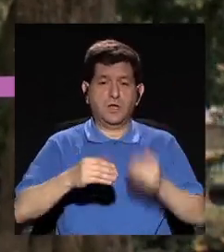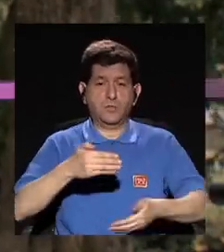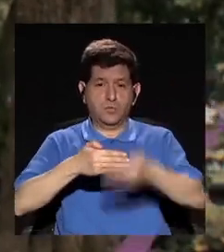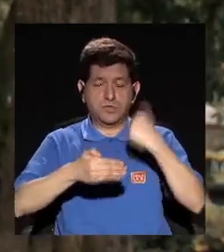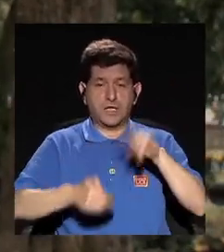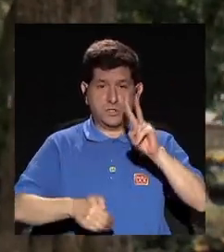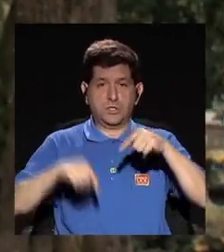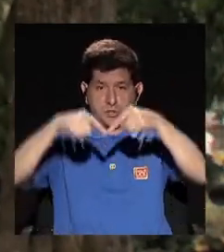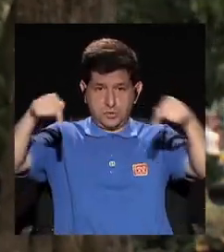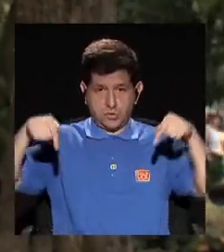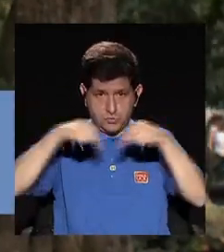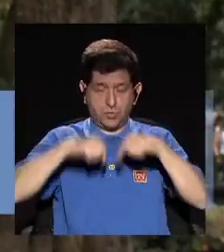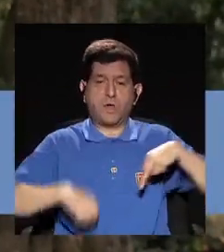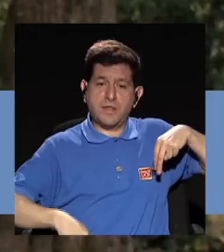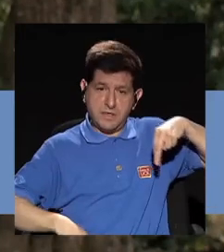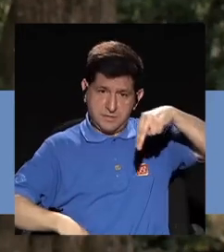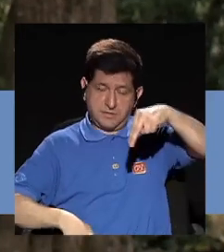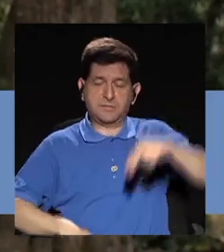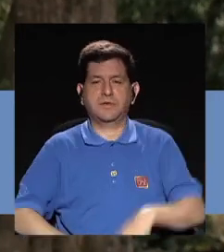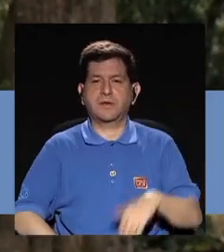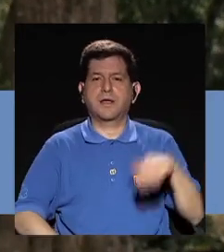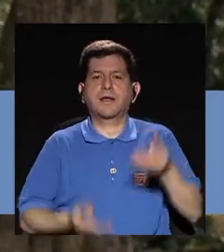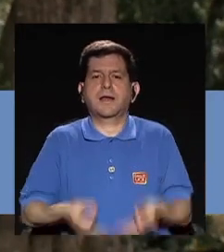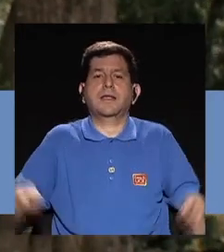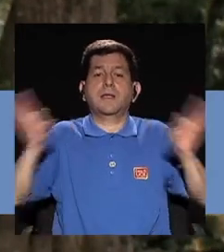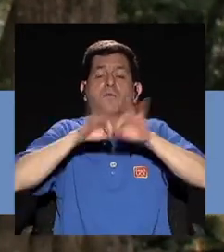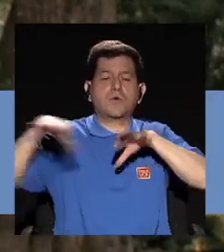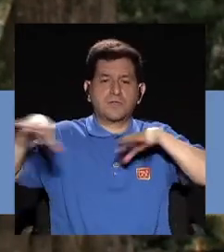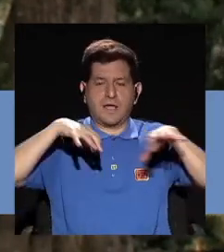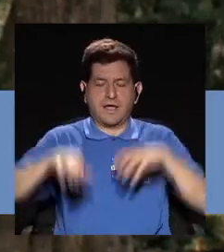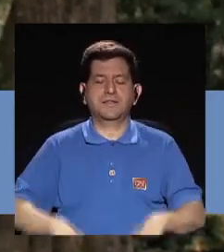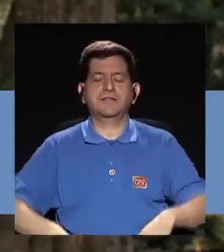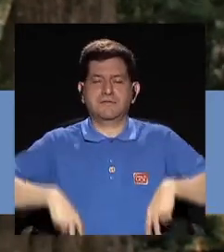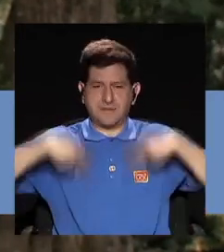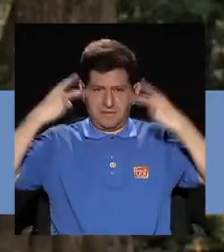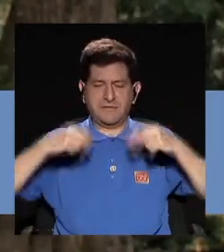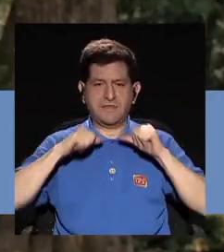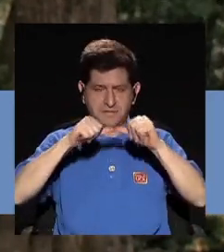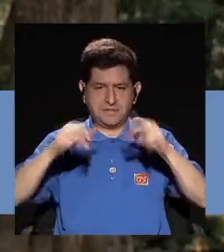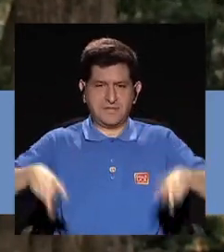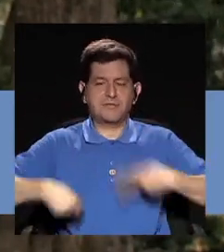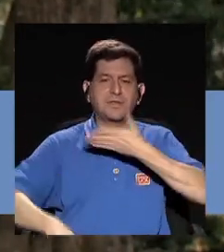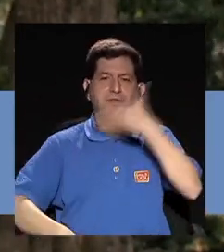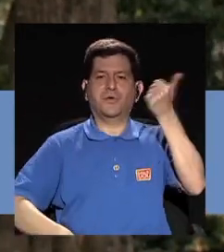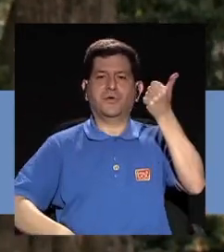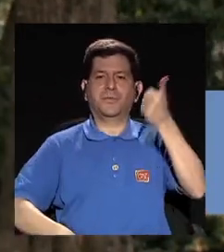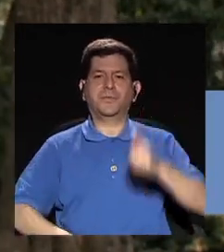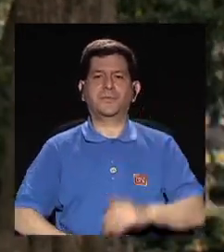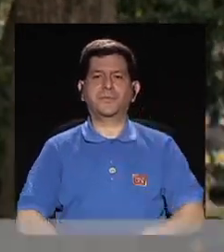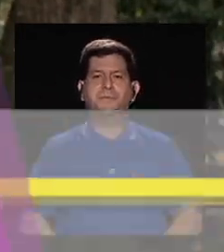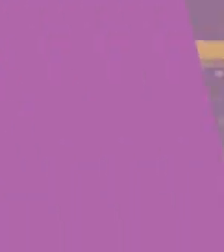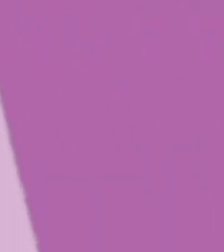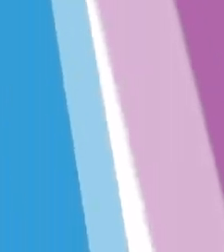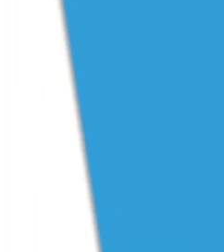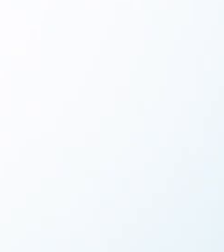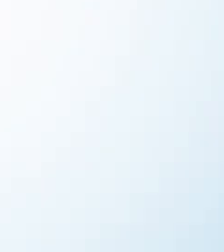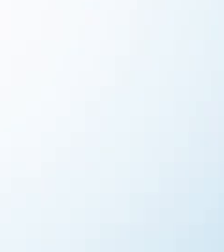bajándose dos cuadras antes de llegar a su casa si andan en bus lo importante es que mantenga una vida activa siga en Vivir Mejor